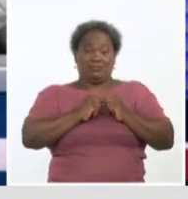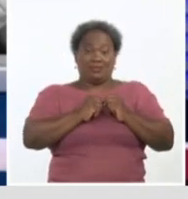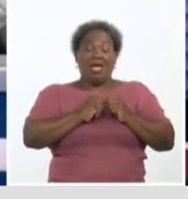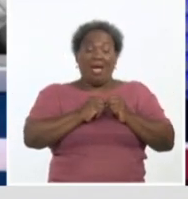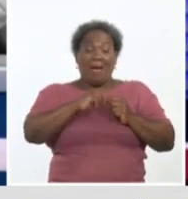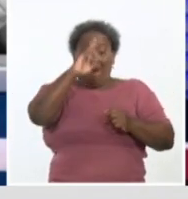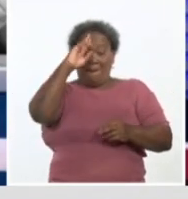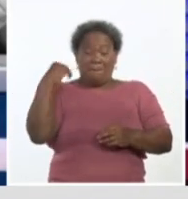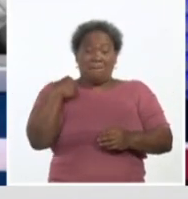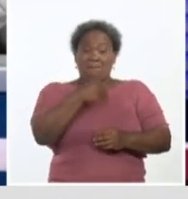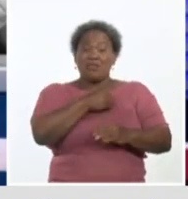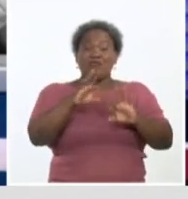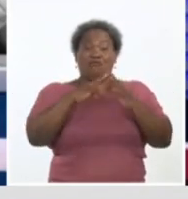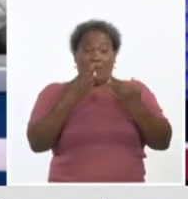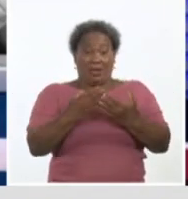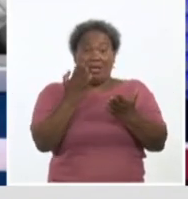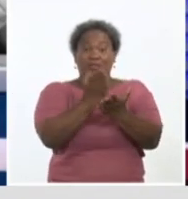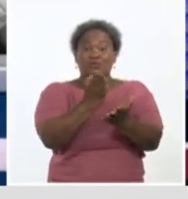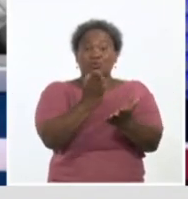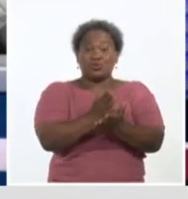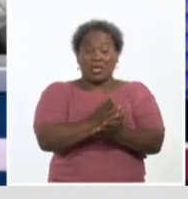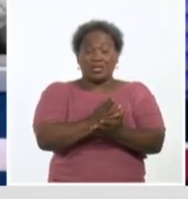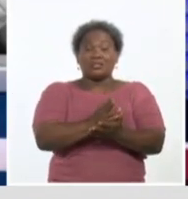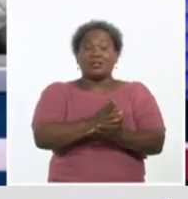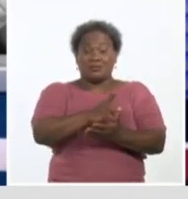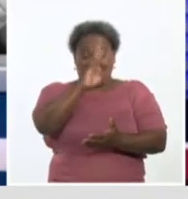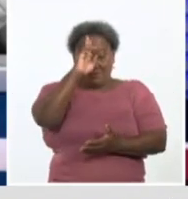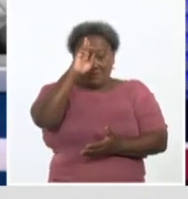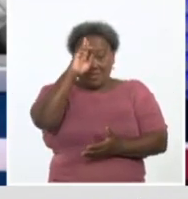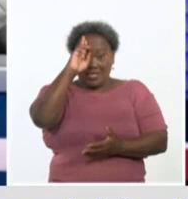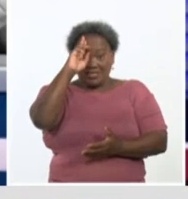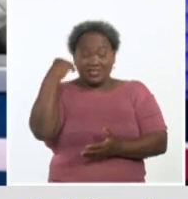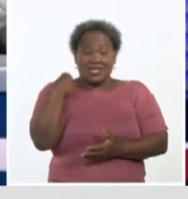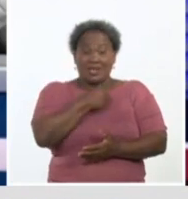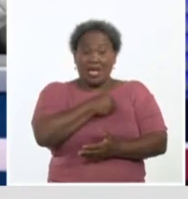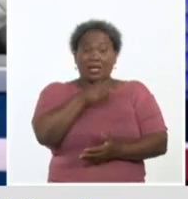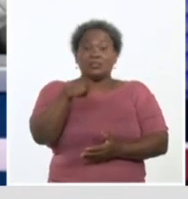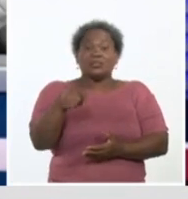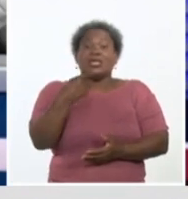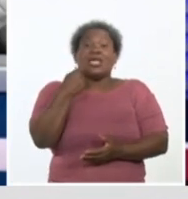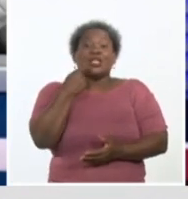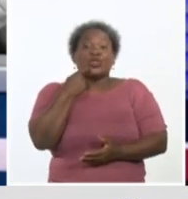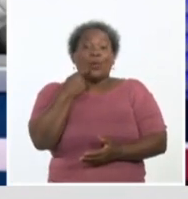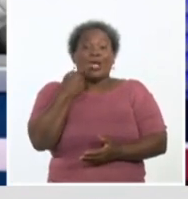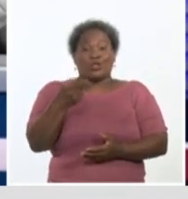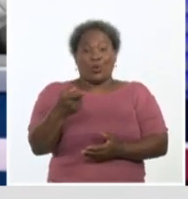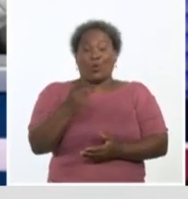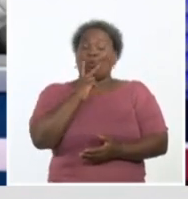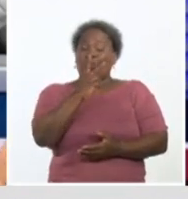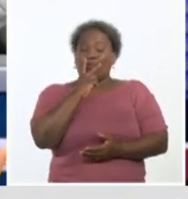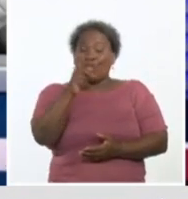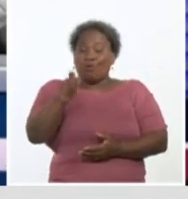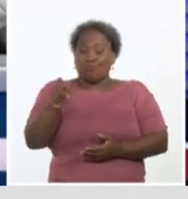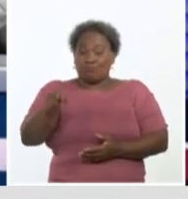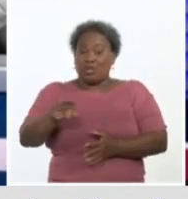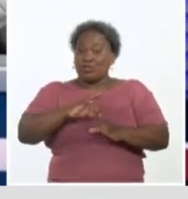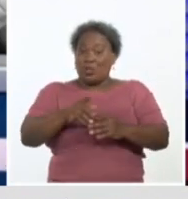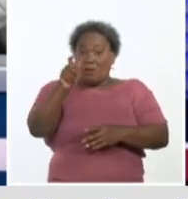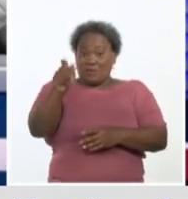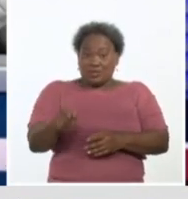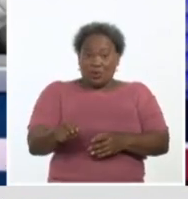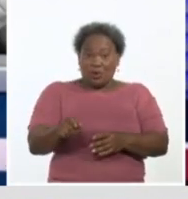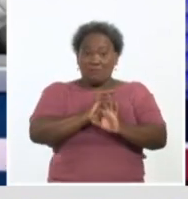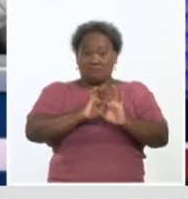estudiante de medicina, el estomatólogo también del área de salud y todos los especialistas asociados al policlínico participan